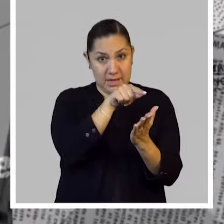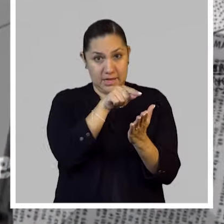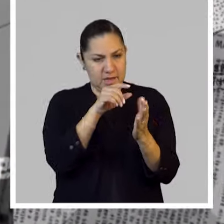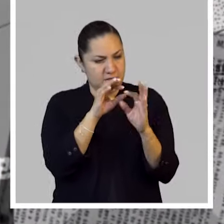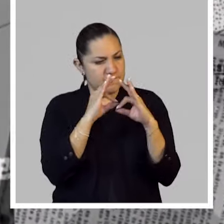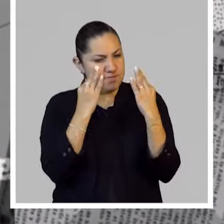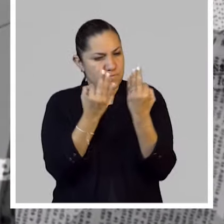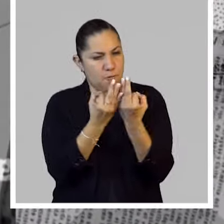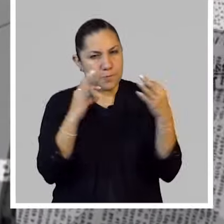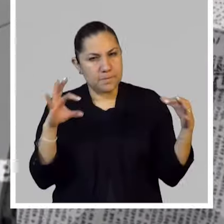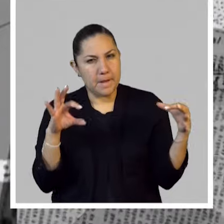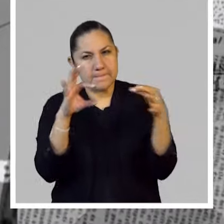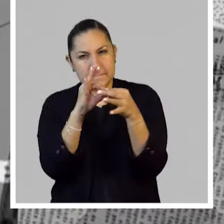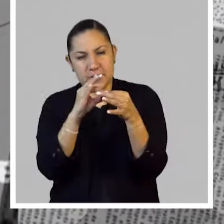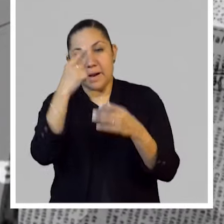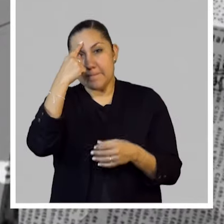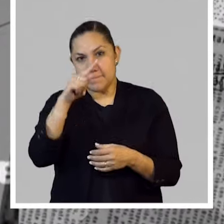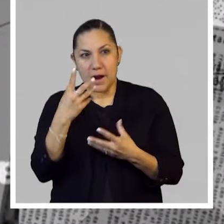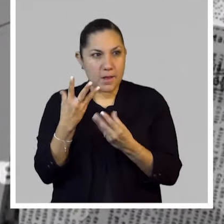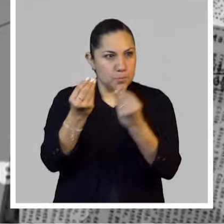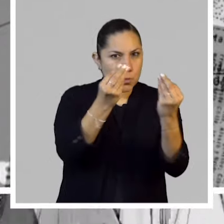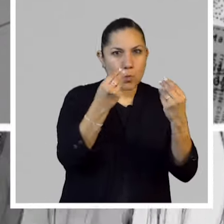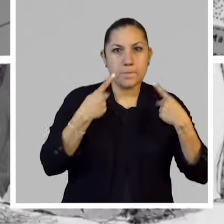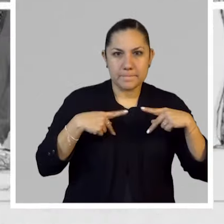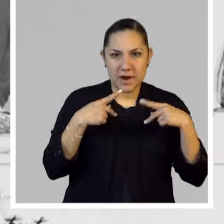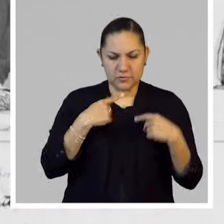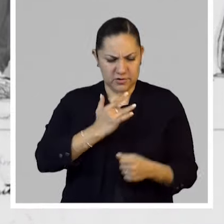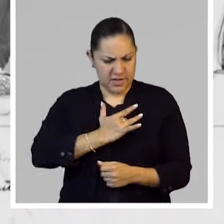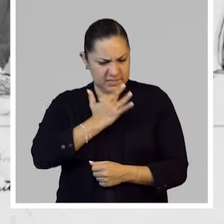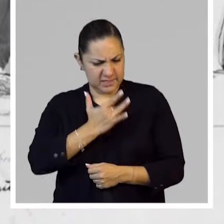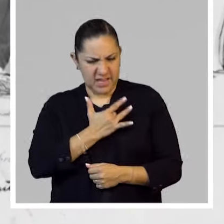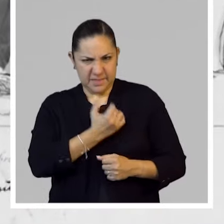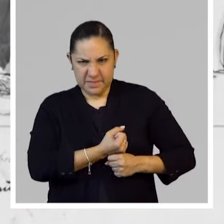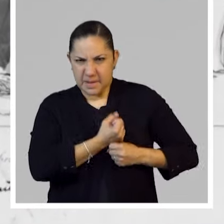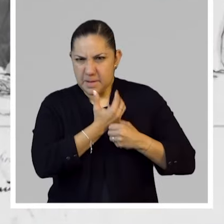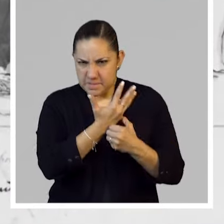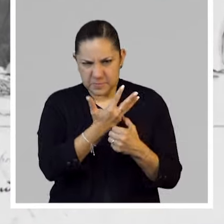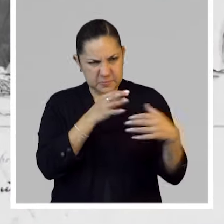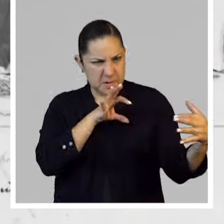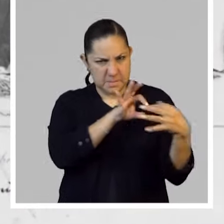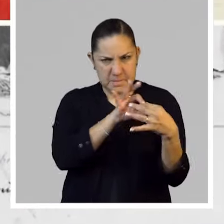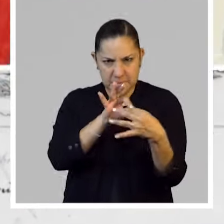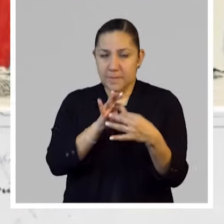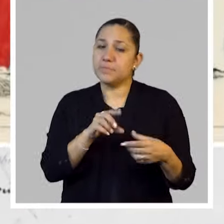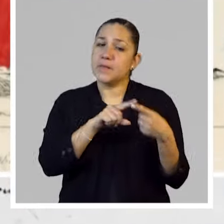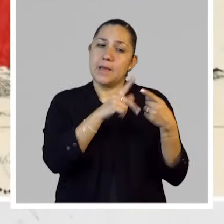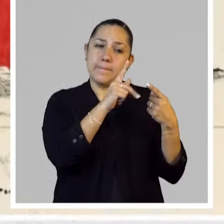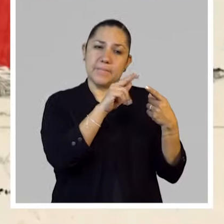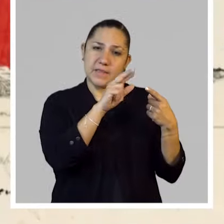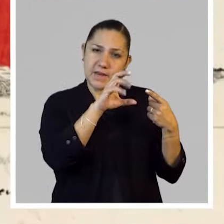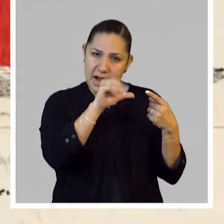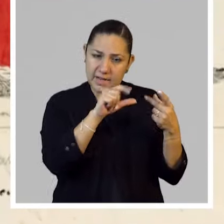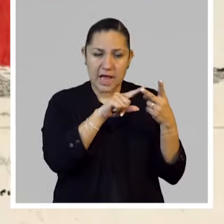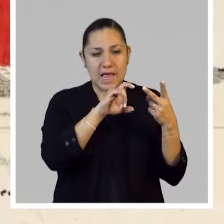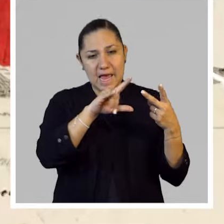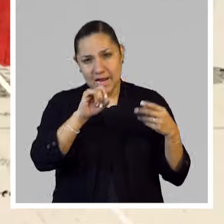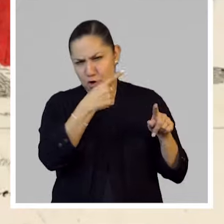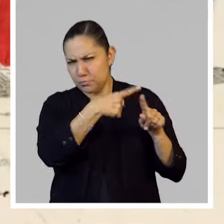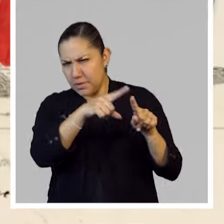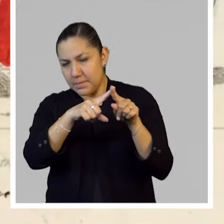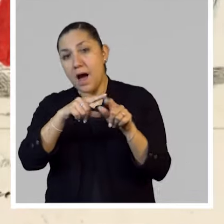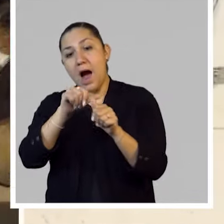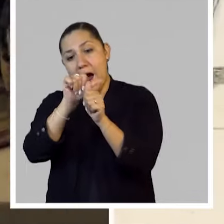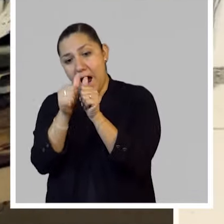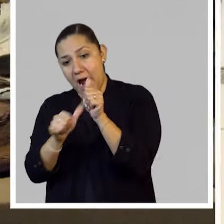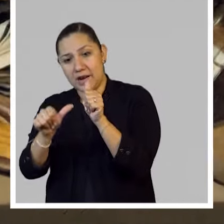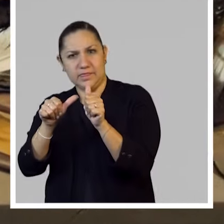subjetividad y la educación sentimental de muchas generaciones, desde Petrarca y sus amigos hasta Marta Elion y el arte Correo.